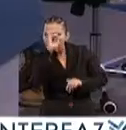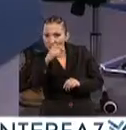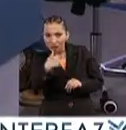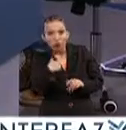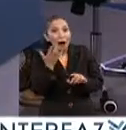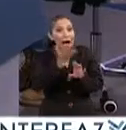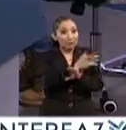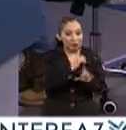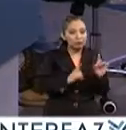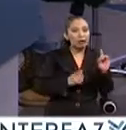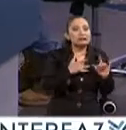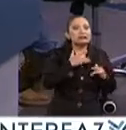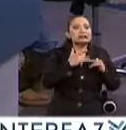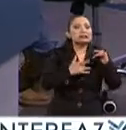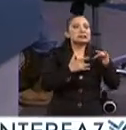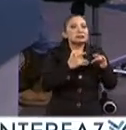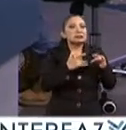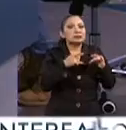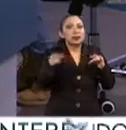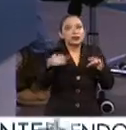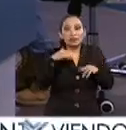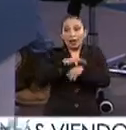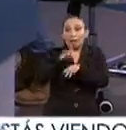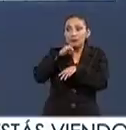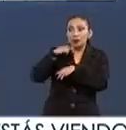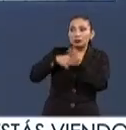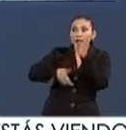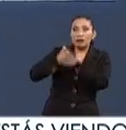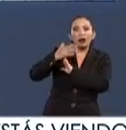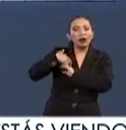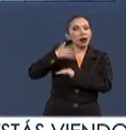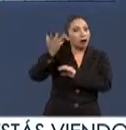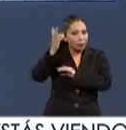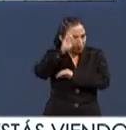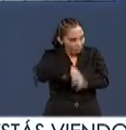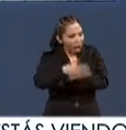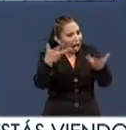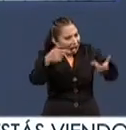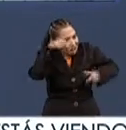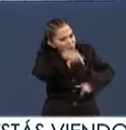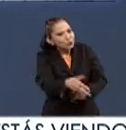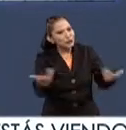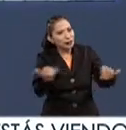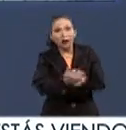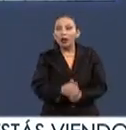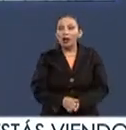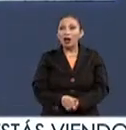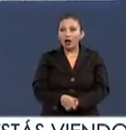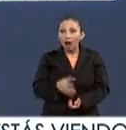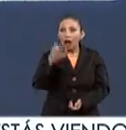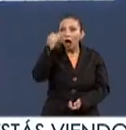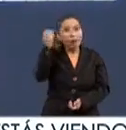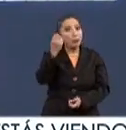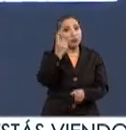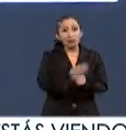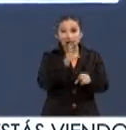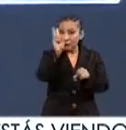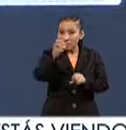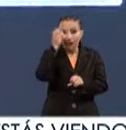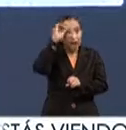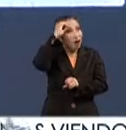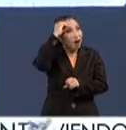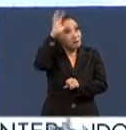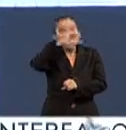yo lo dudaba al principio y cuando mis amigos aplicaron fue de, Samantha, tienes que hacerlo, realmente es una oportunidad que ustedes nunca van a